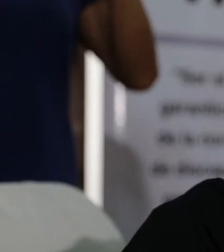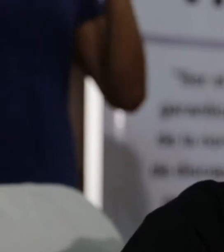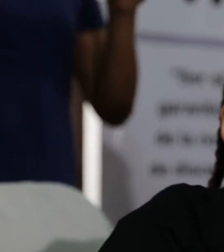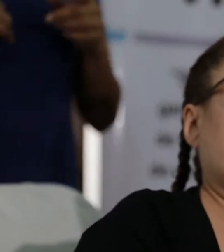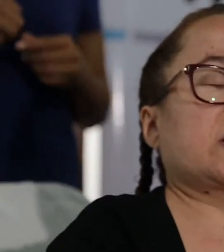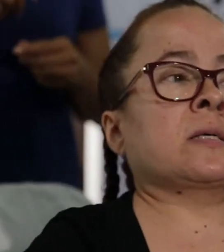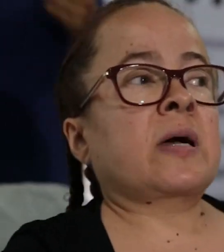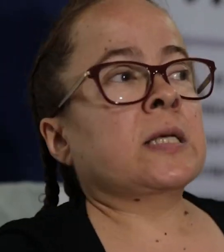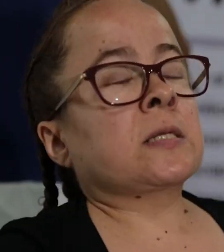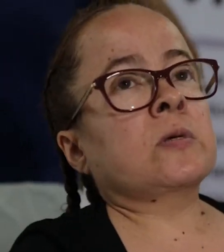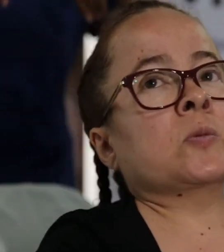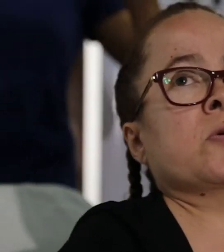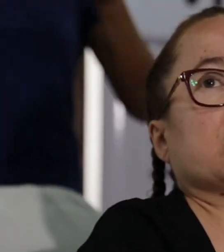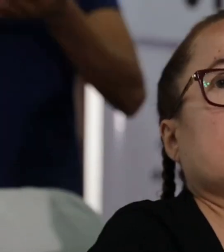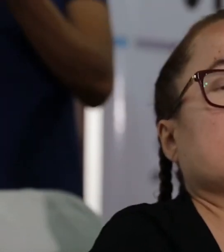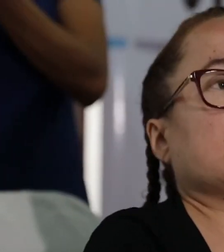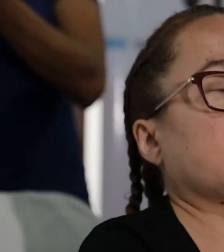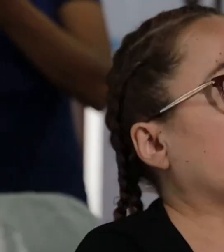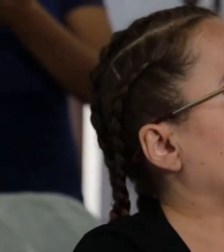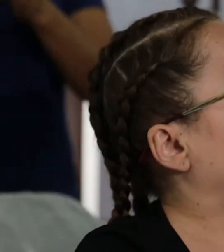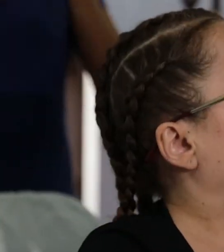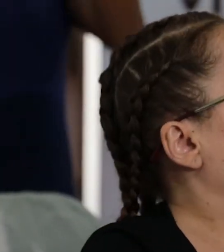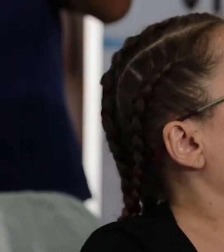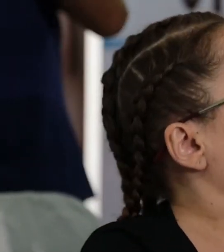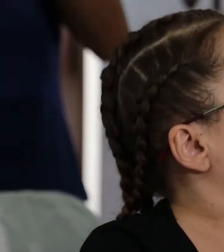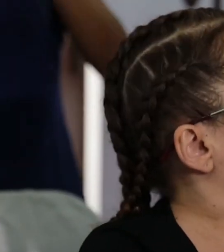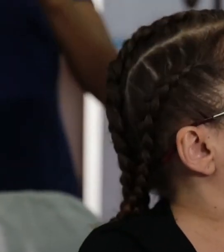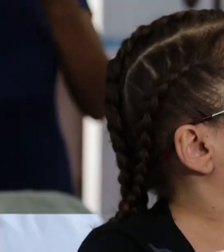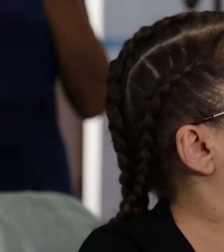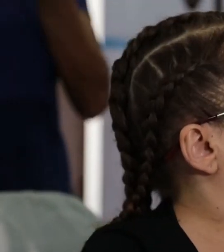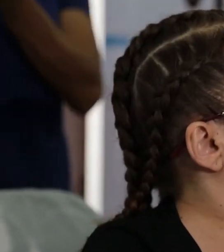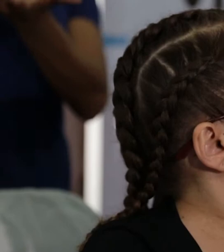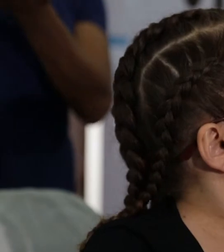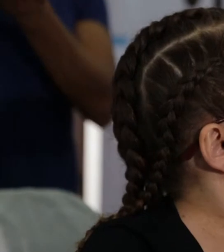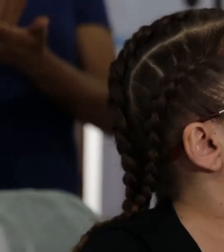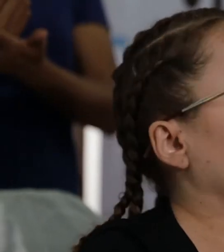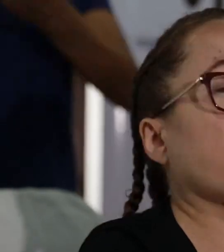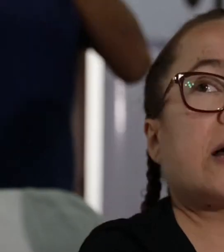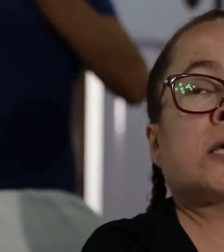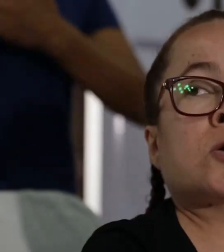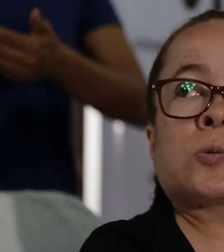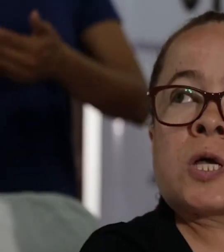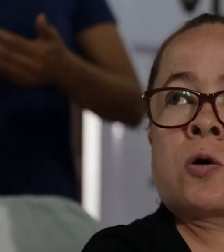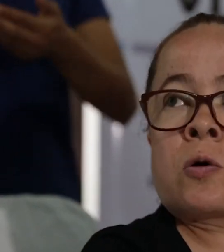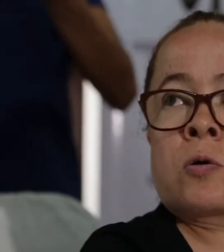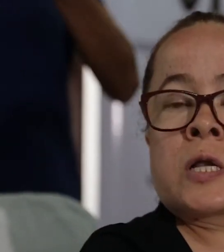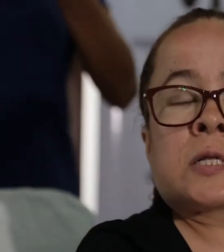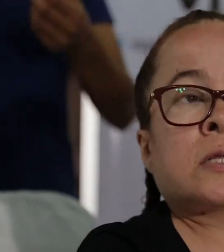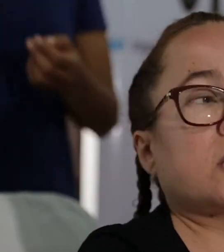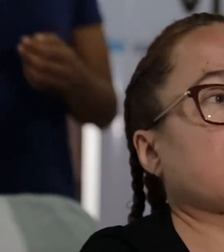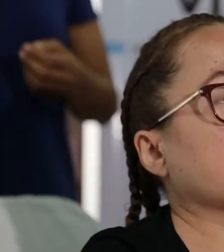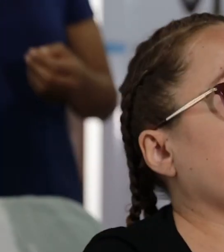la verdad, ya tienen varias semanas el Tribunal Supremo Electoral de tener en jurídico, un convenio que queremos firmar el Consejo